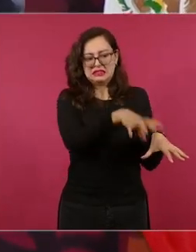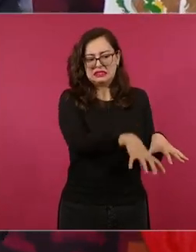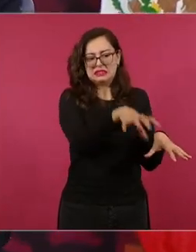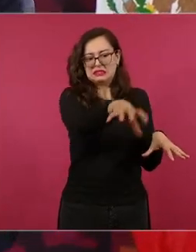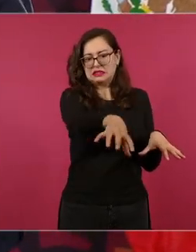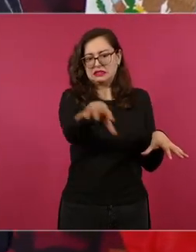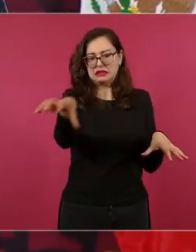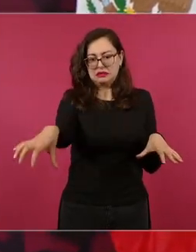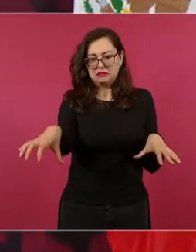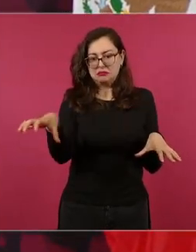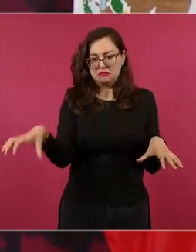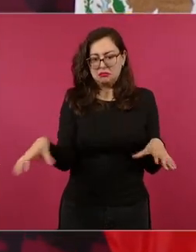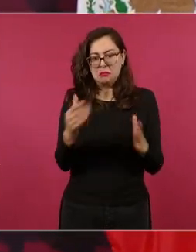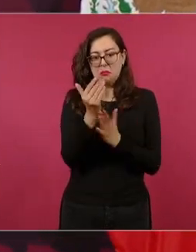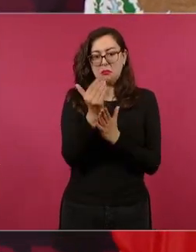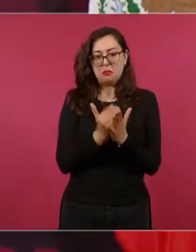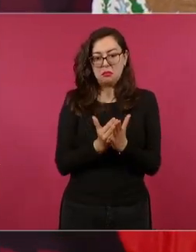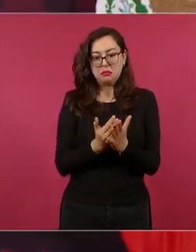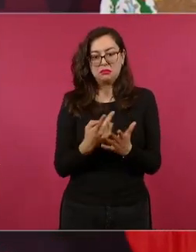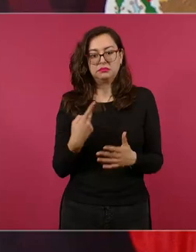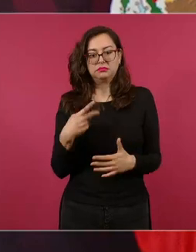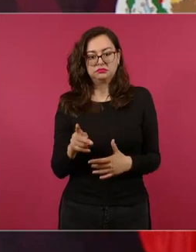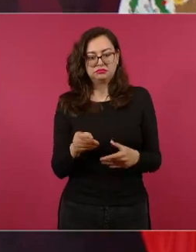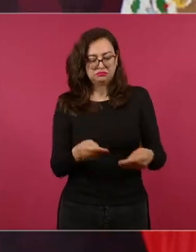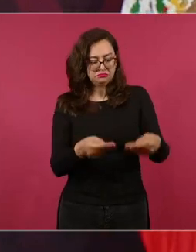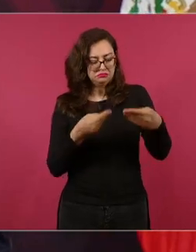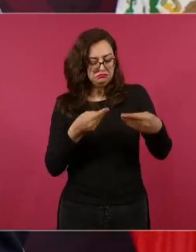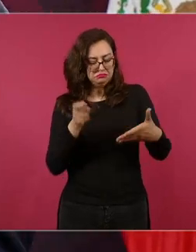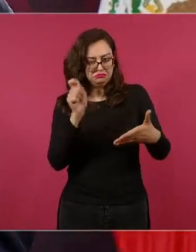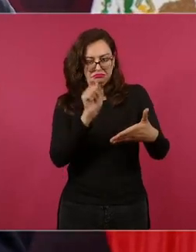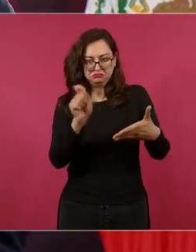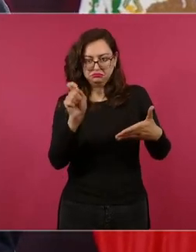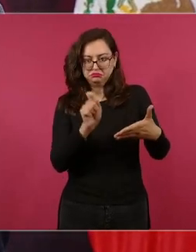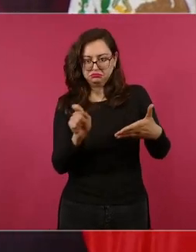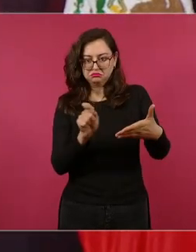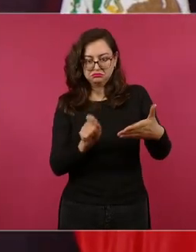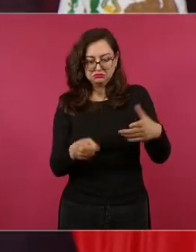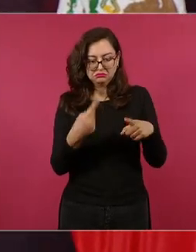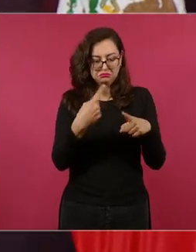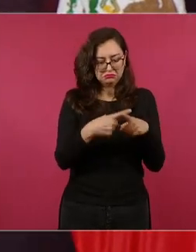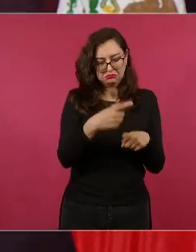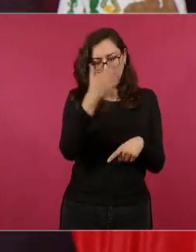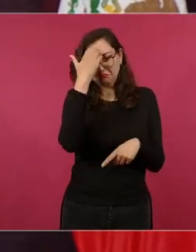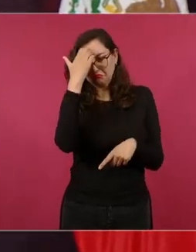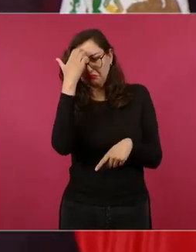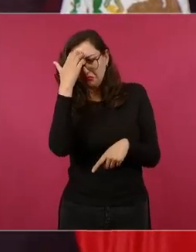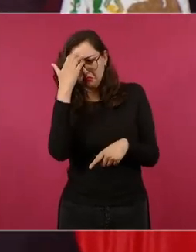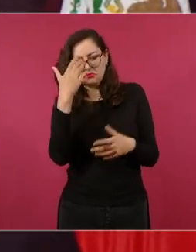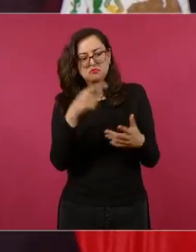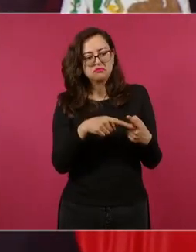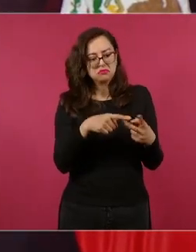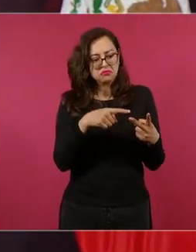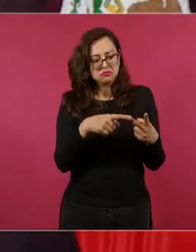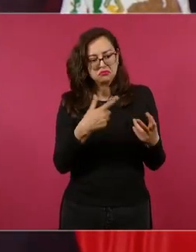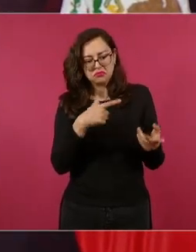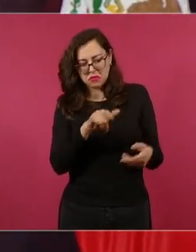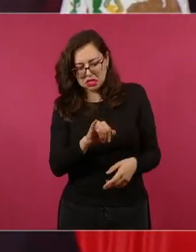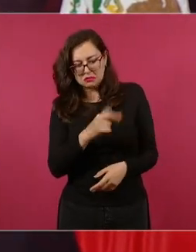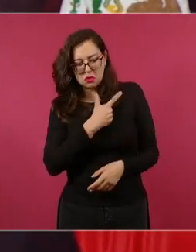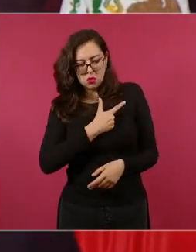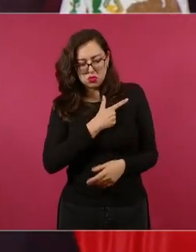te llega tu boleta y tú vas viendo a quien conoces a quien escuchaste